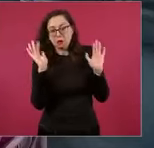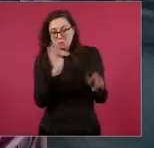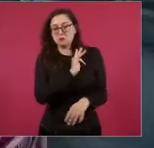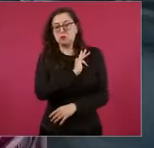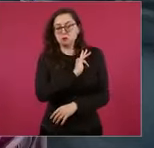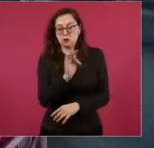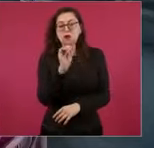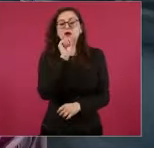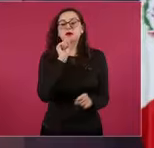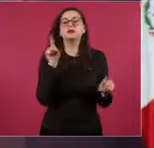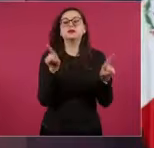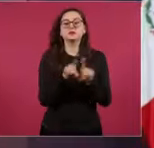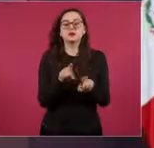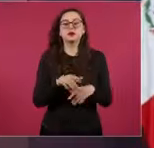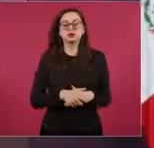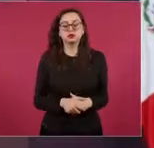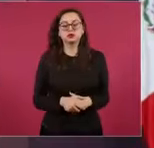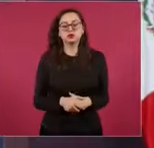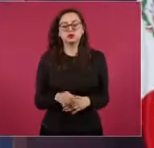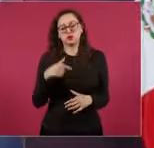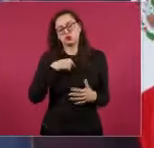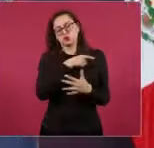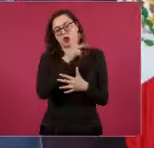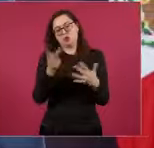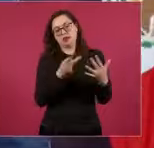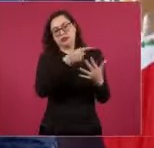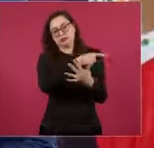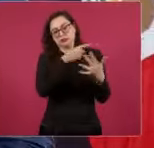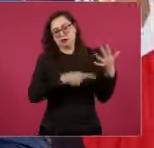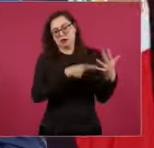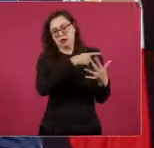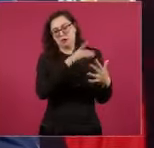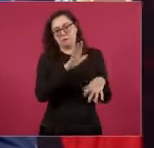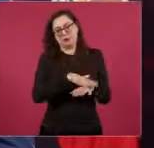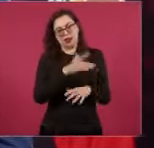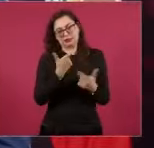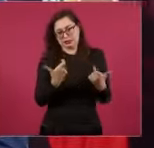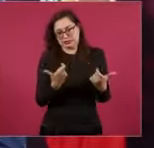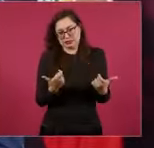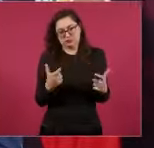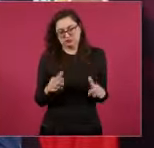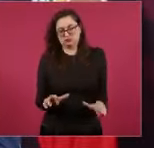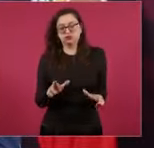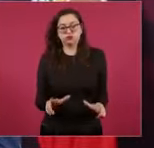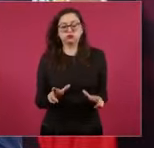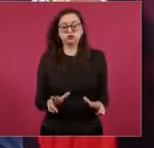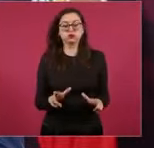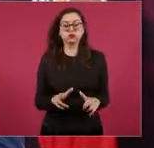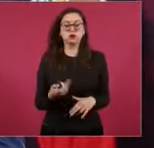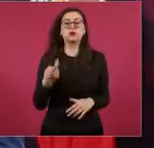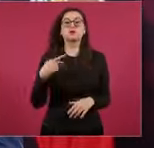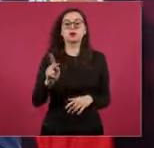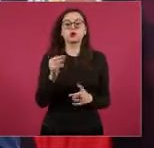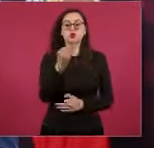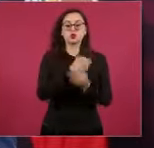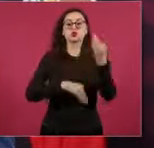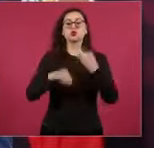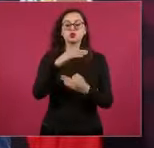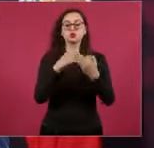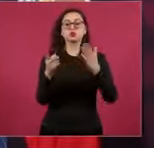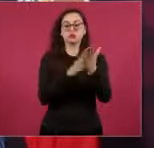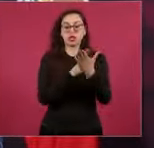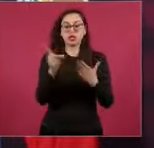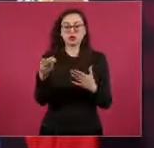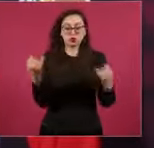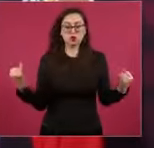los más representativos. Aunque todos tenemos los mismos derechos, pero yo creo